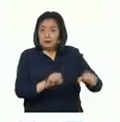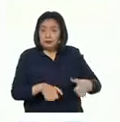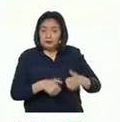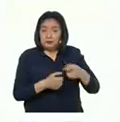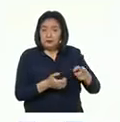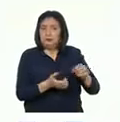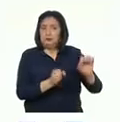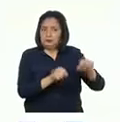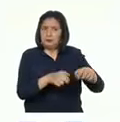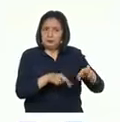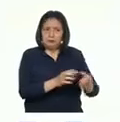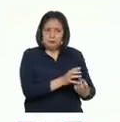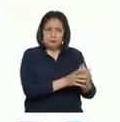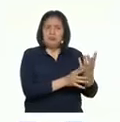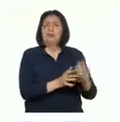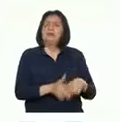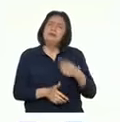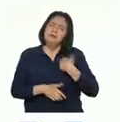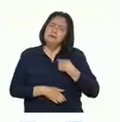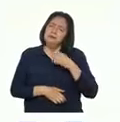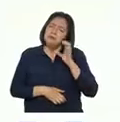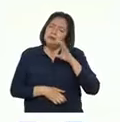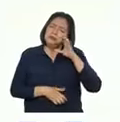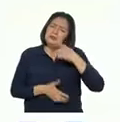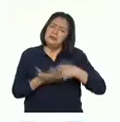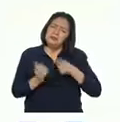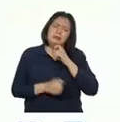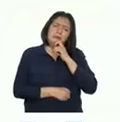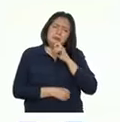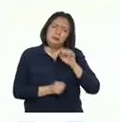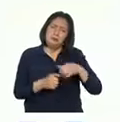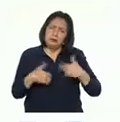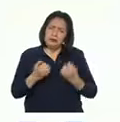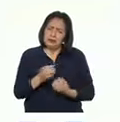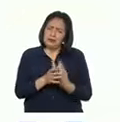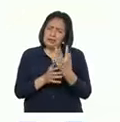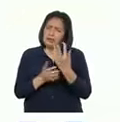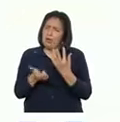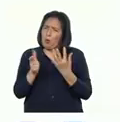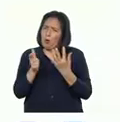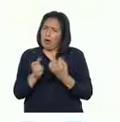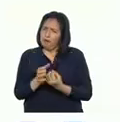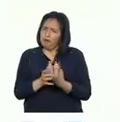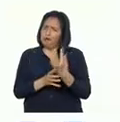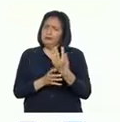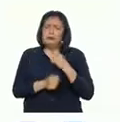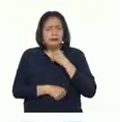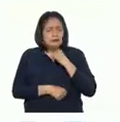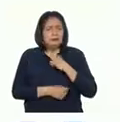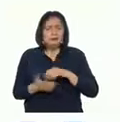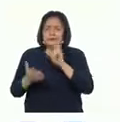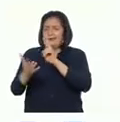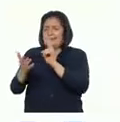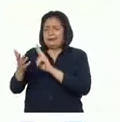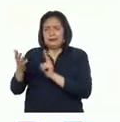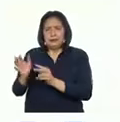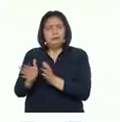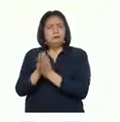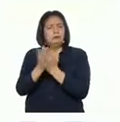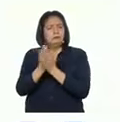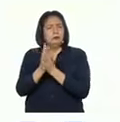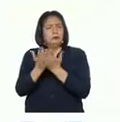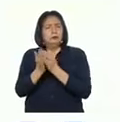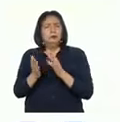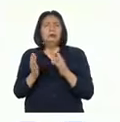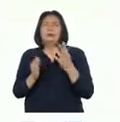crecer. Indagamos para saber si estas pueden crecer en agua. Leímos para conocer las características de un cuaderno de